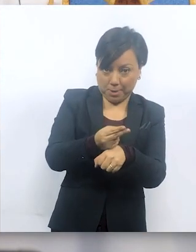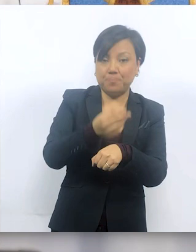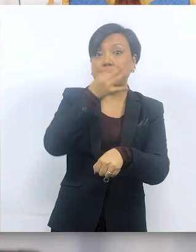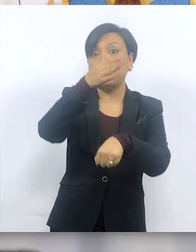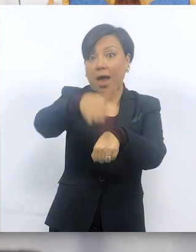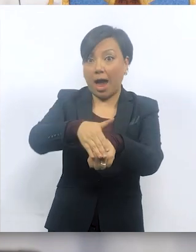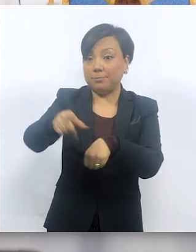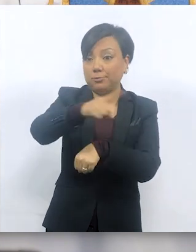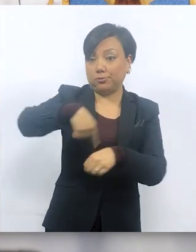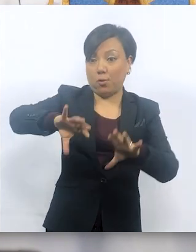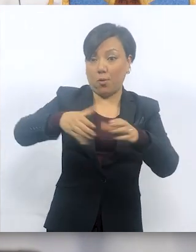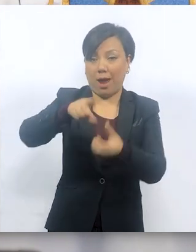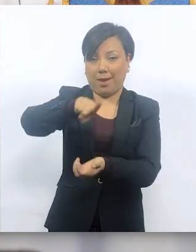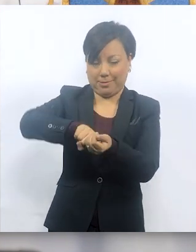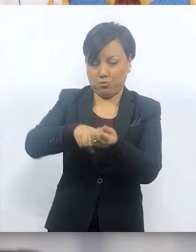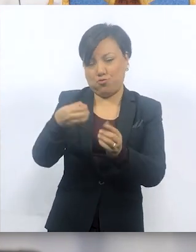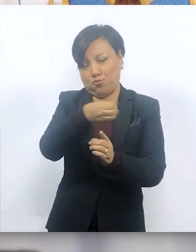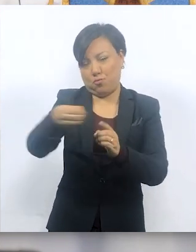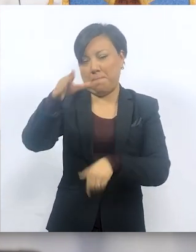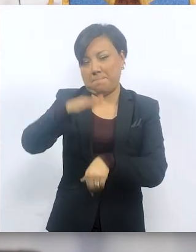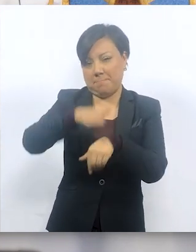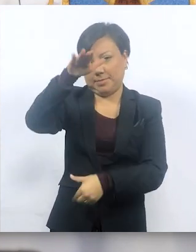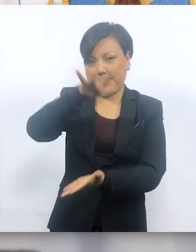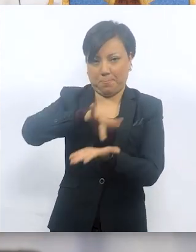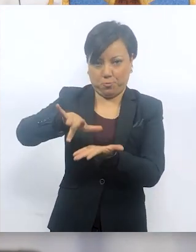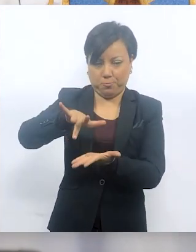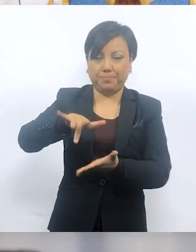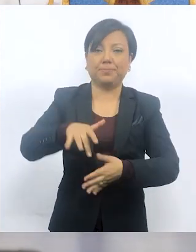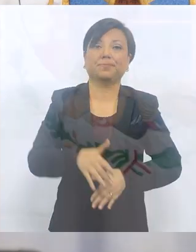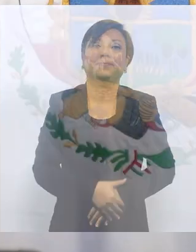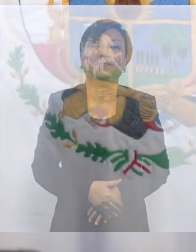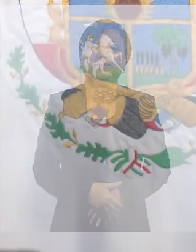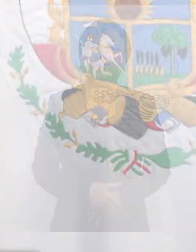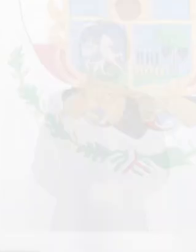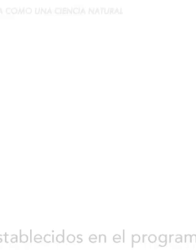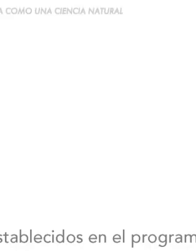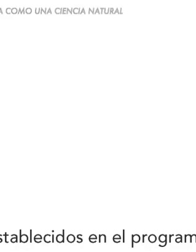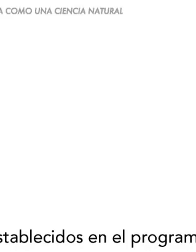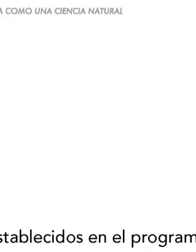Actúa a tiempo y recuerda que, cuando nos organizamos, somos más.